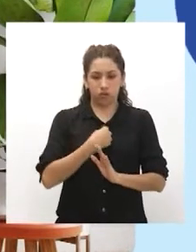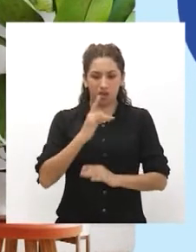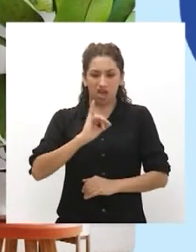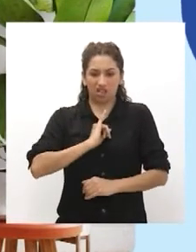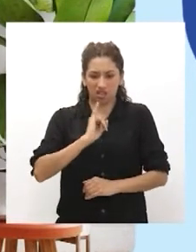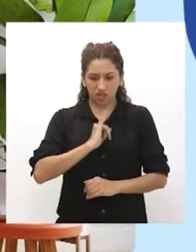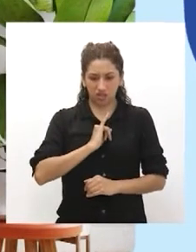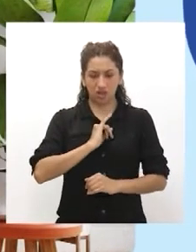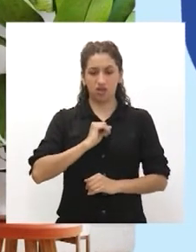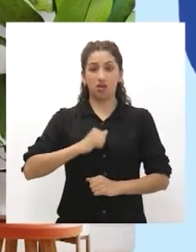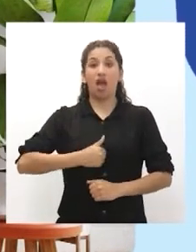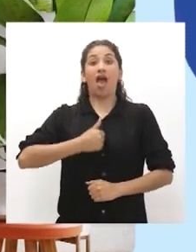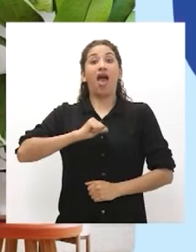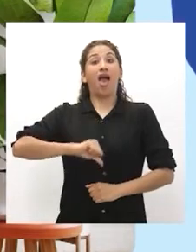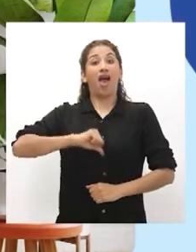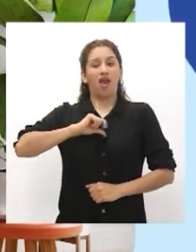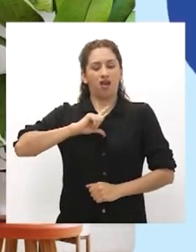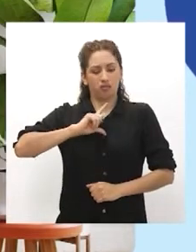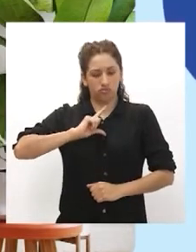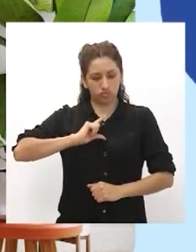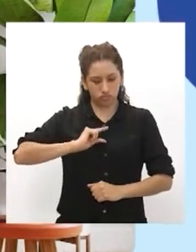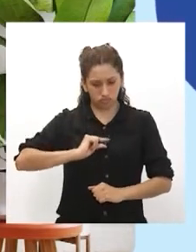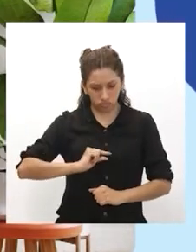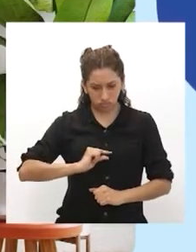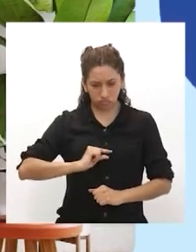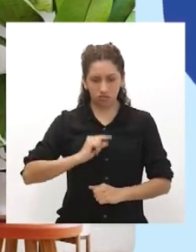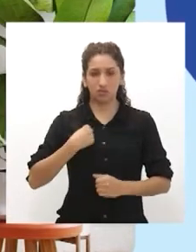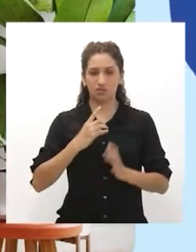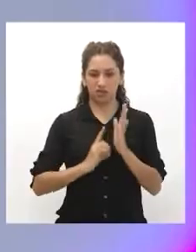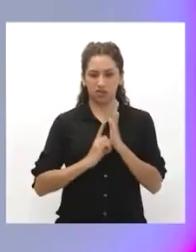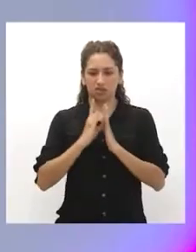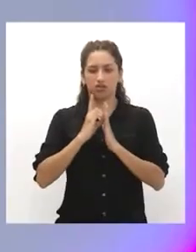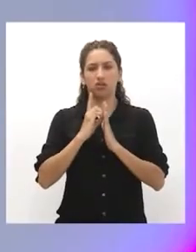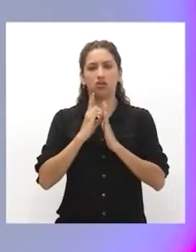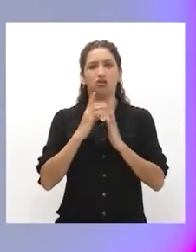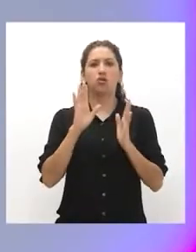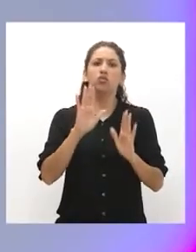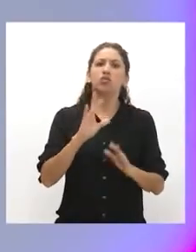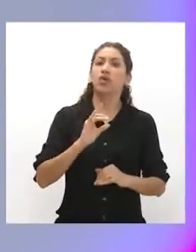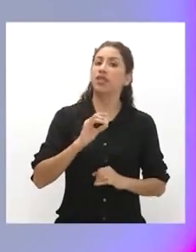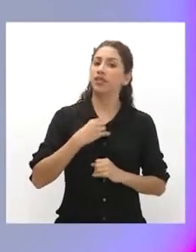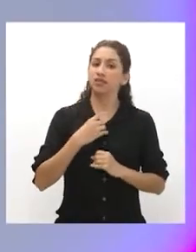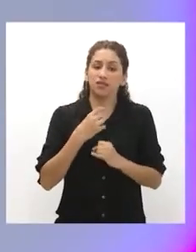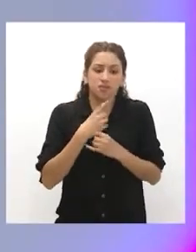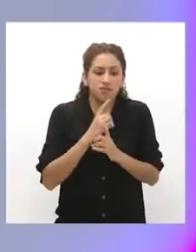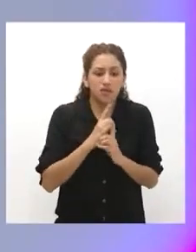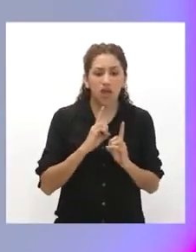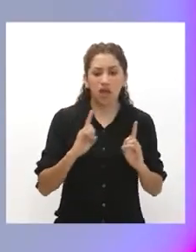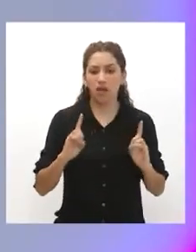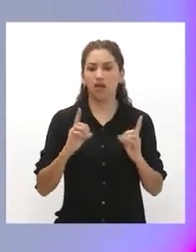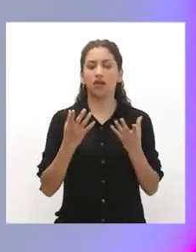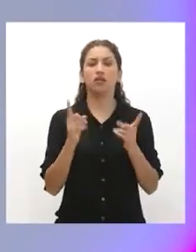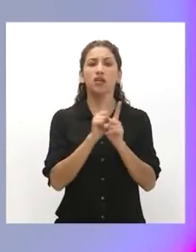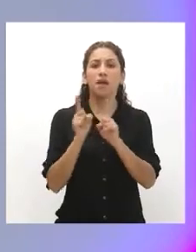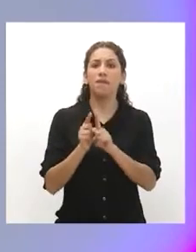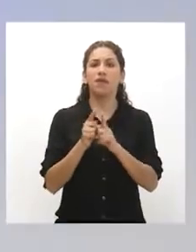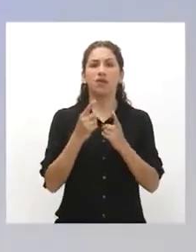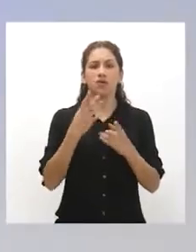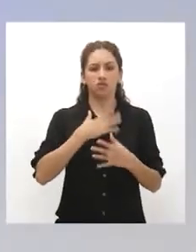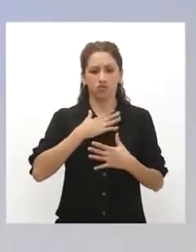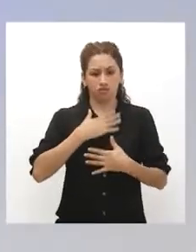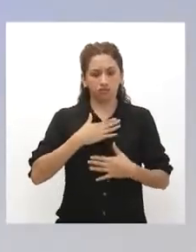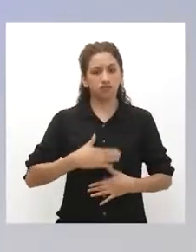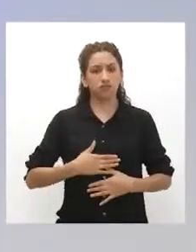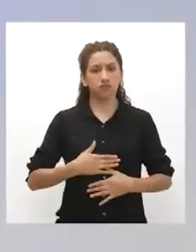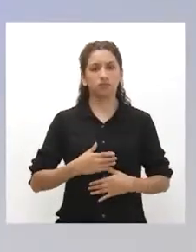identidad, su autoestima y desarrollo personal. Su dignidad, su condición humana. ¿Y